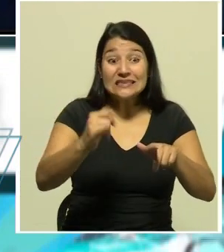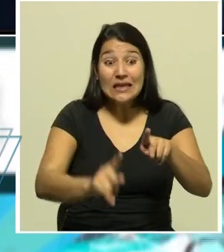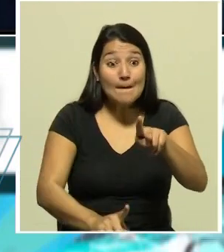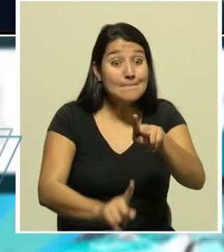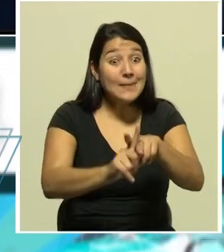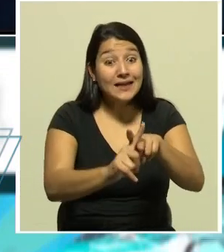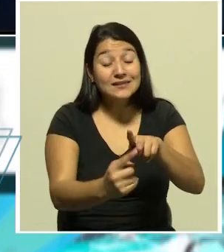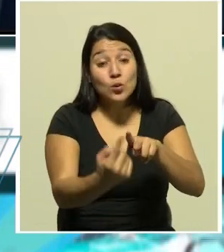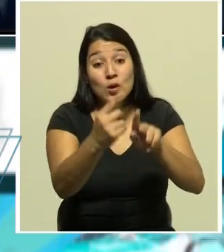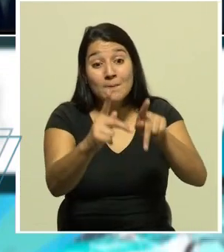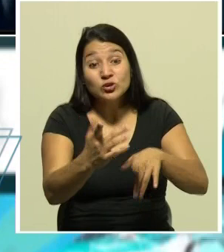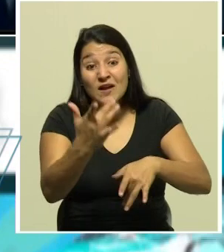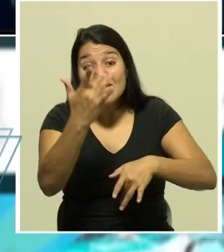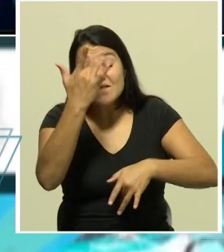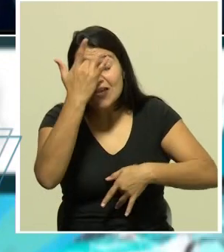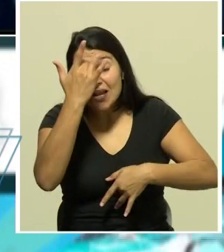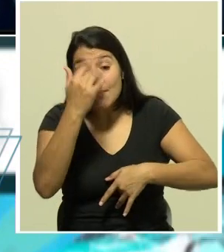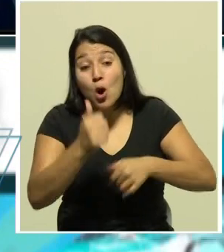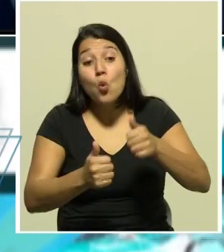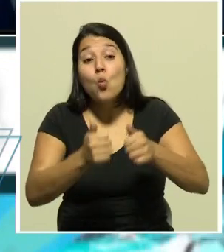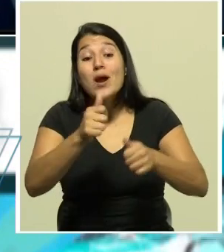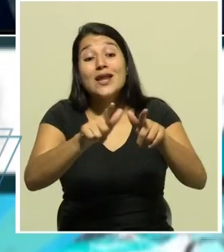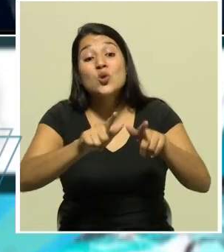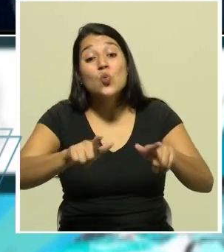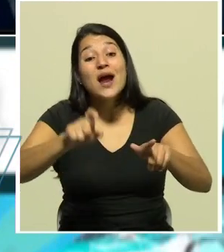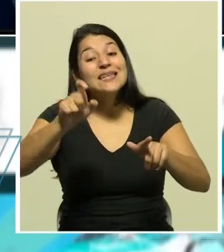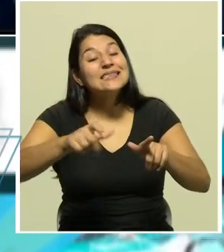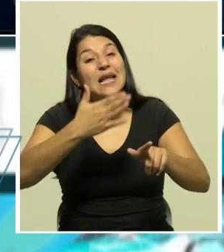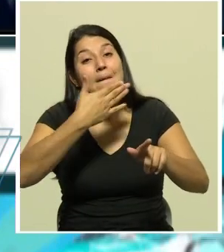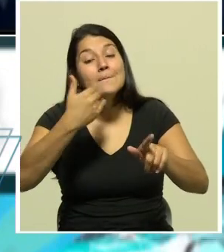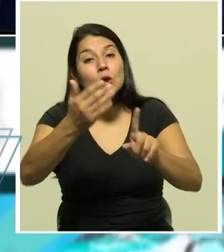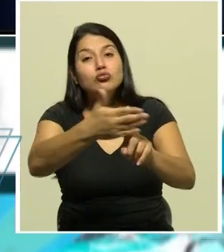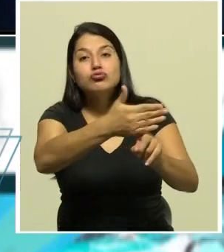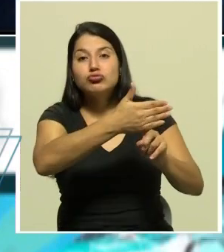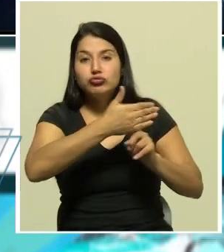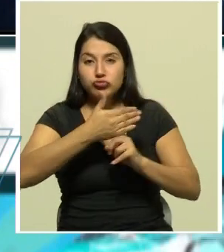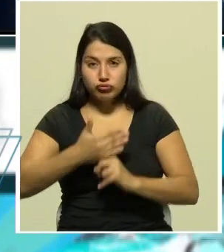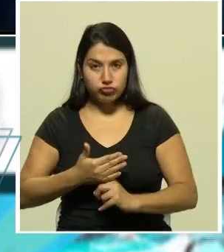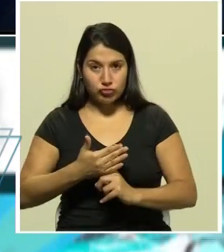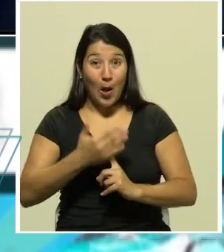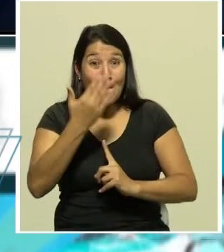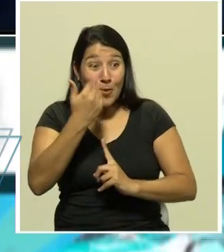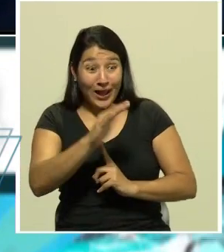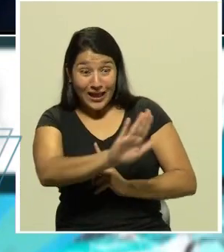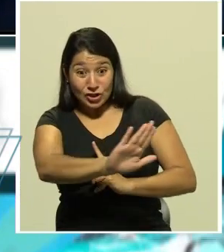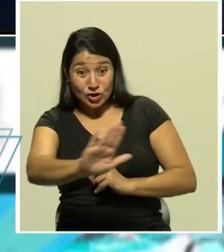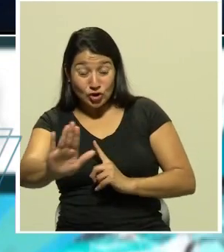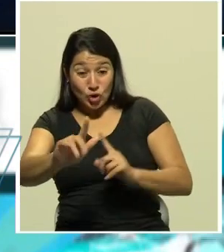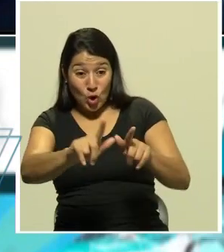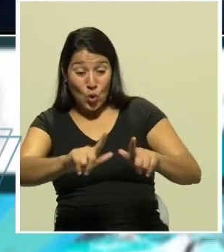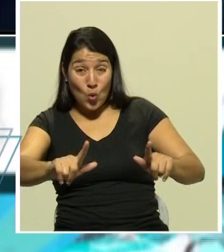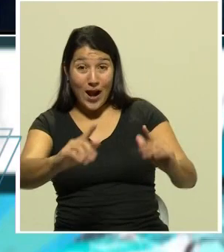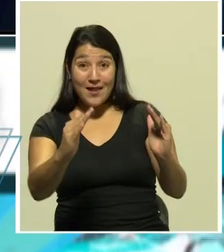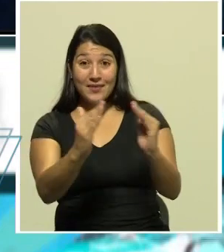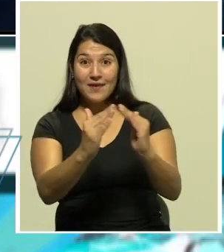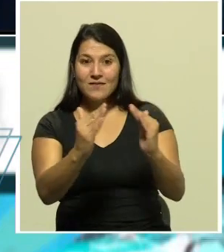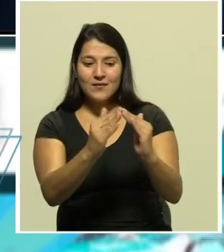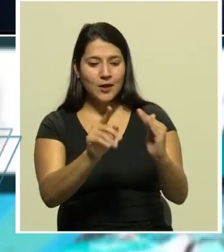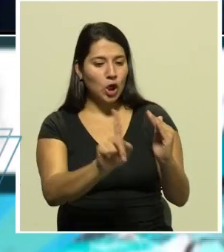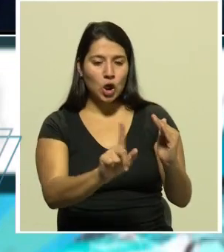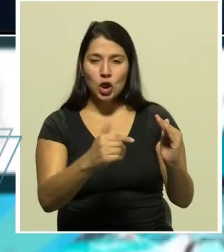esta necesidad de contar con una instalación donde un grupo de personas que no tenga las condiciones necesarias para vivir